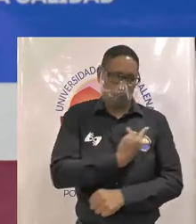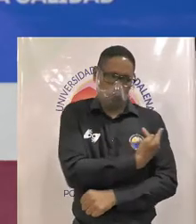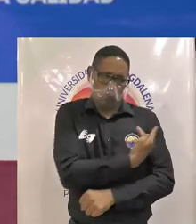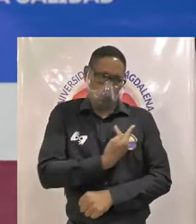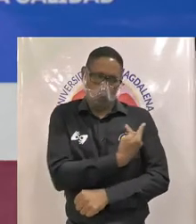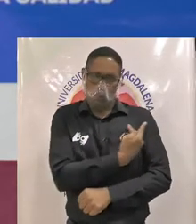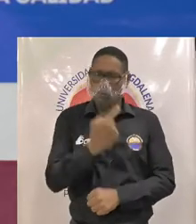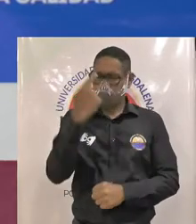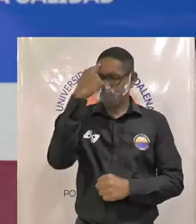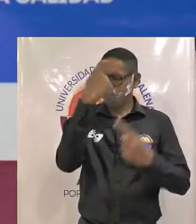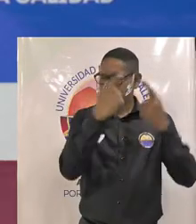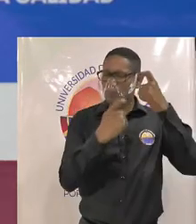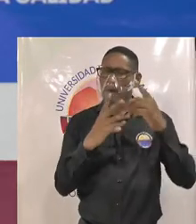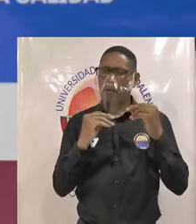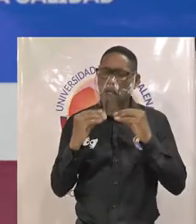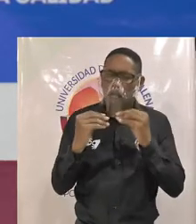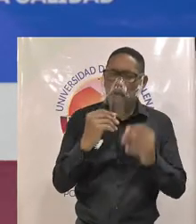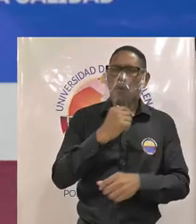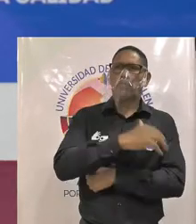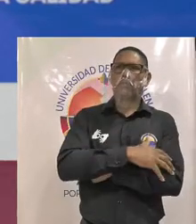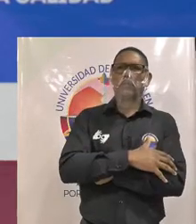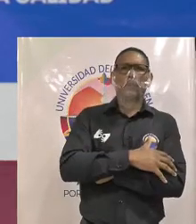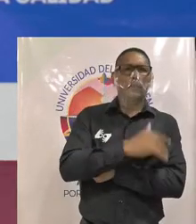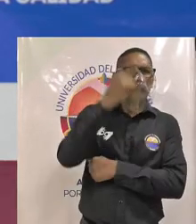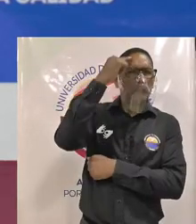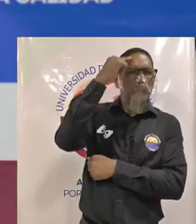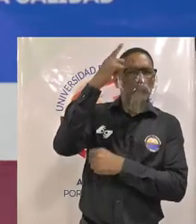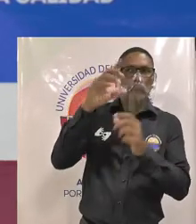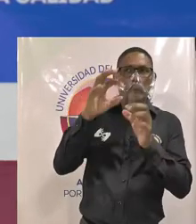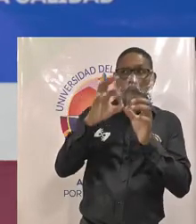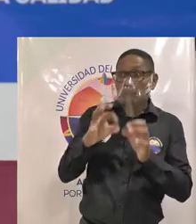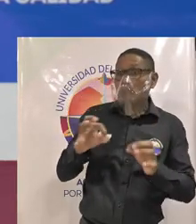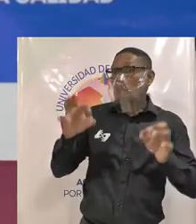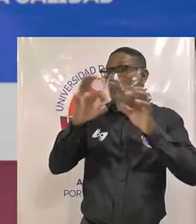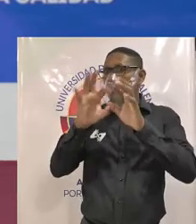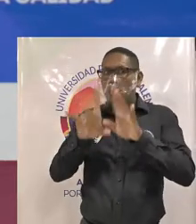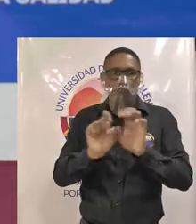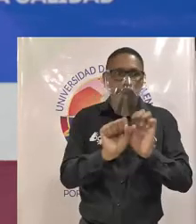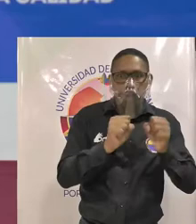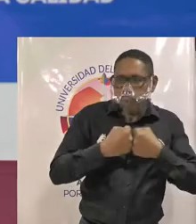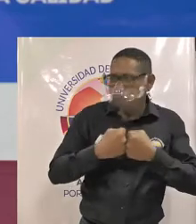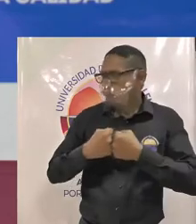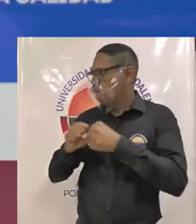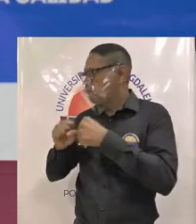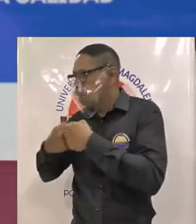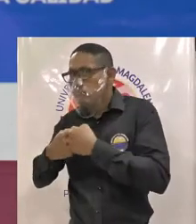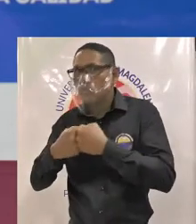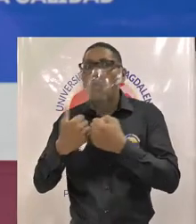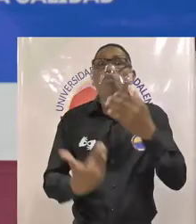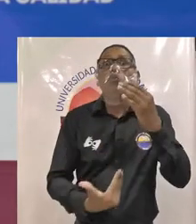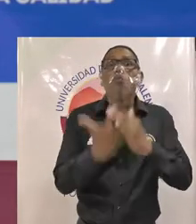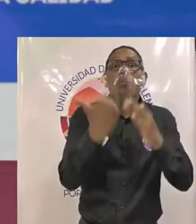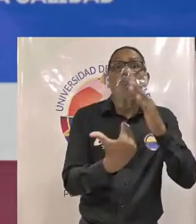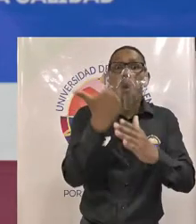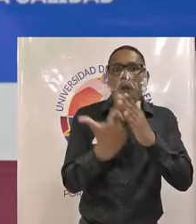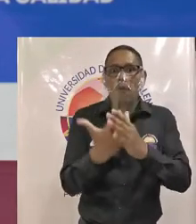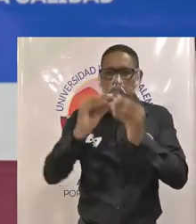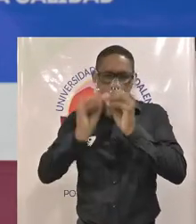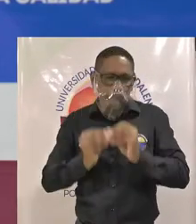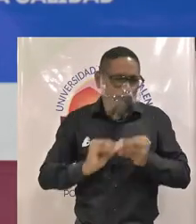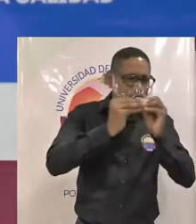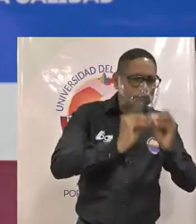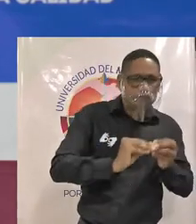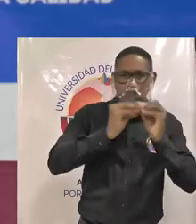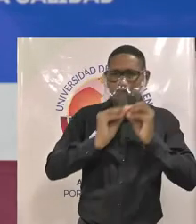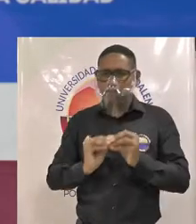profe perdón que pues es necesario digamos ya articular y hacer tener nuevas formas de de